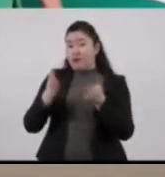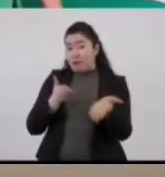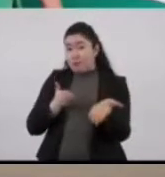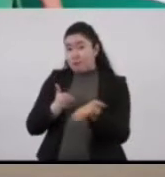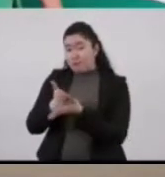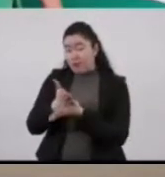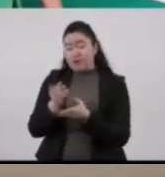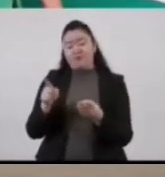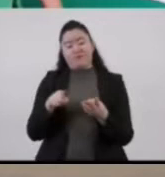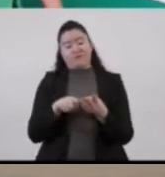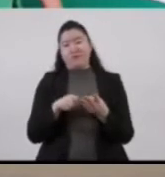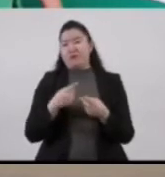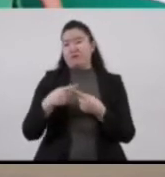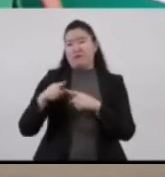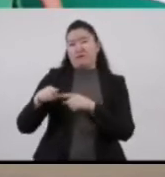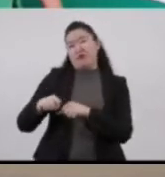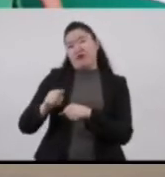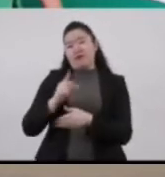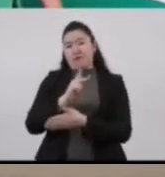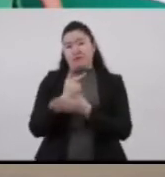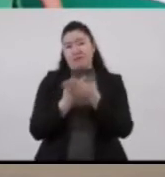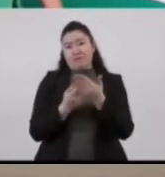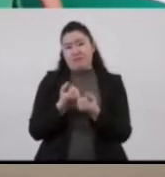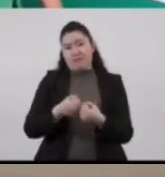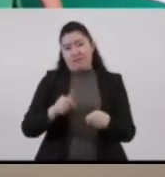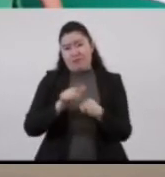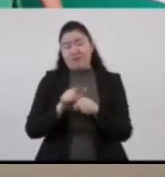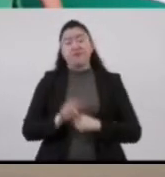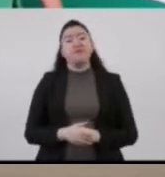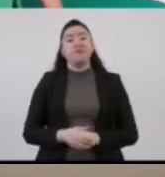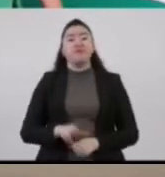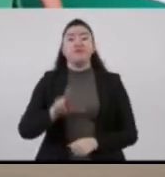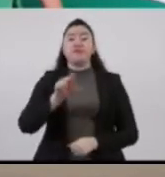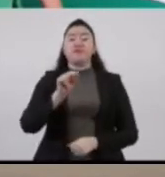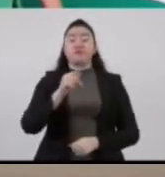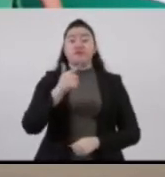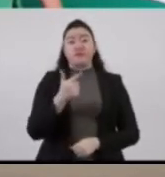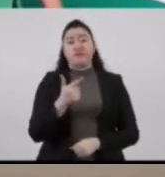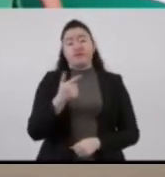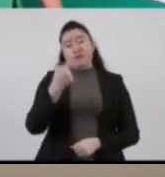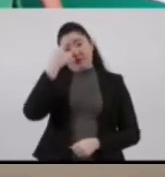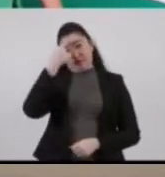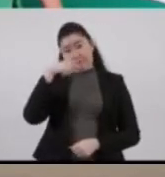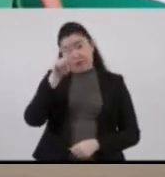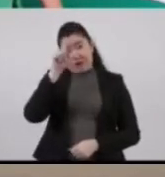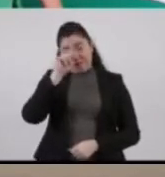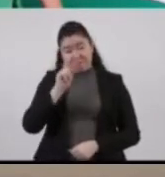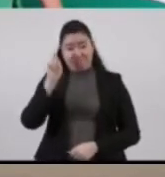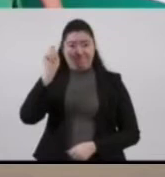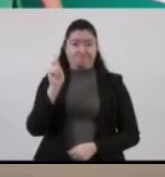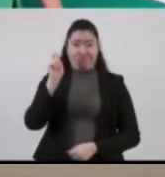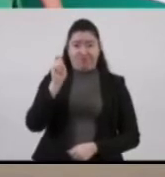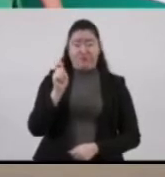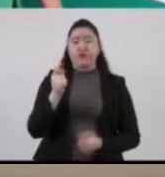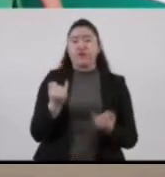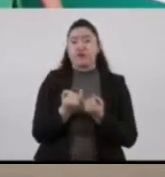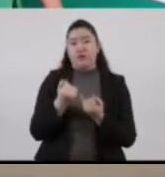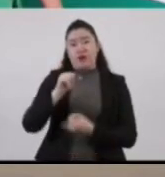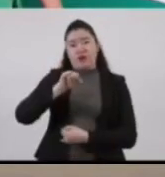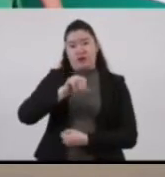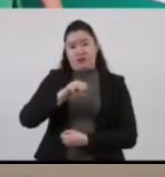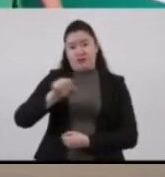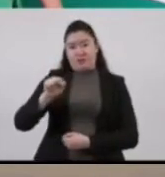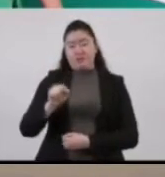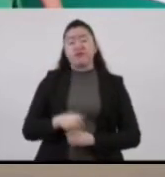entre otros programas sociales. 87 asesorías en materia de acceso a pensiones y prestaciones de seguridad social,